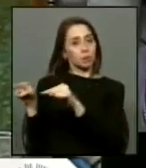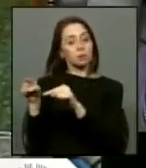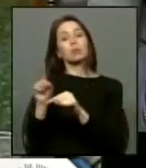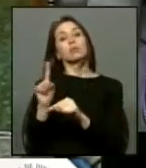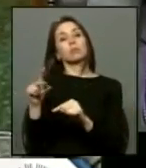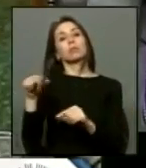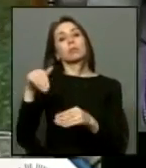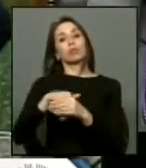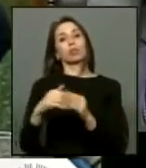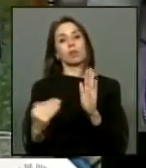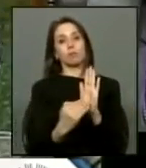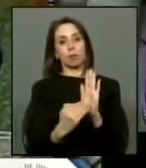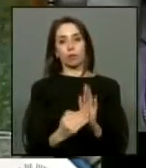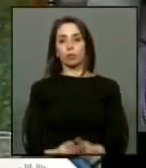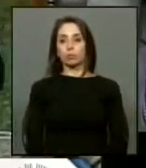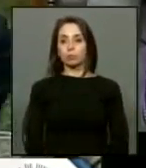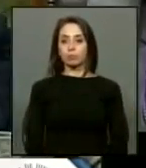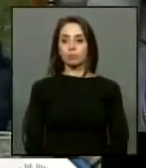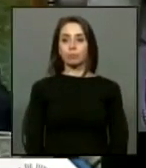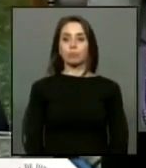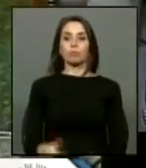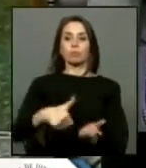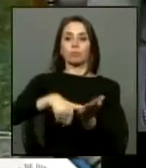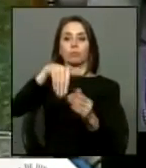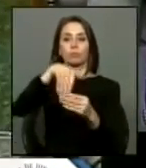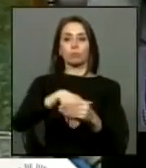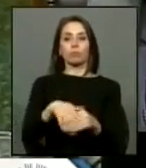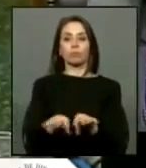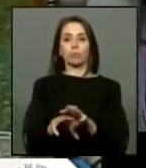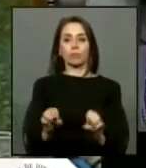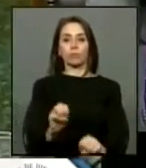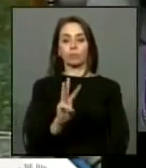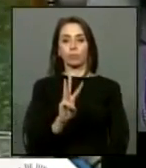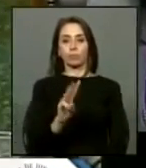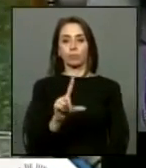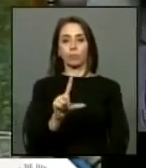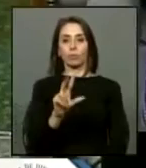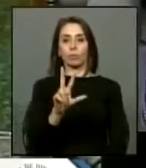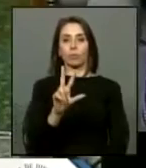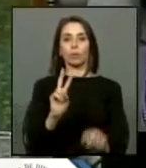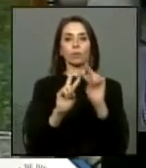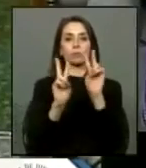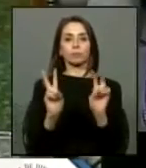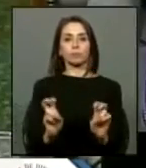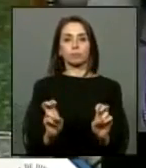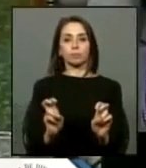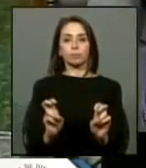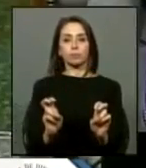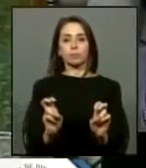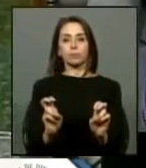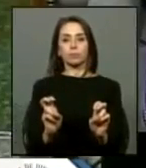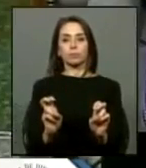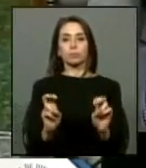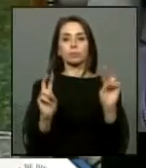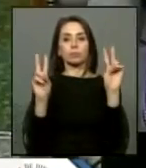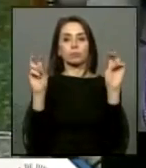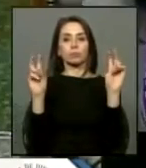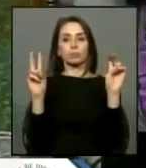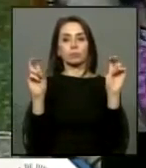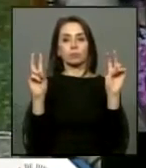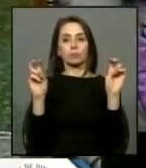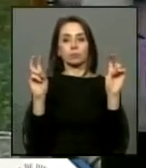favor someto a votación la resolución número 378 relativo a los casos de abro comillas